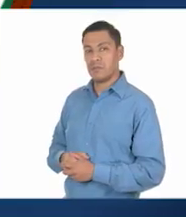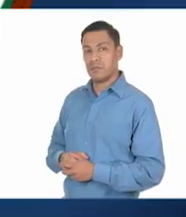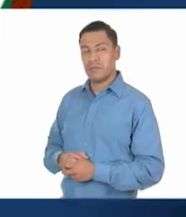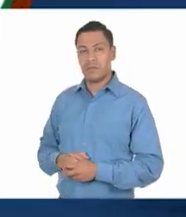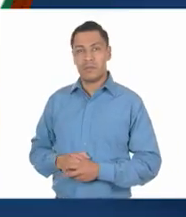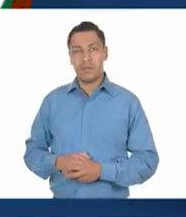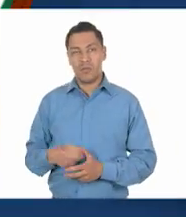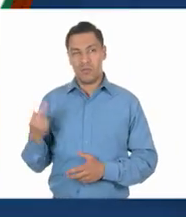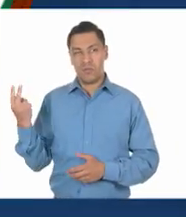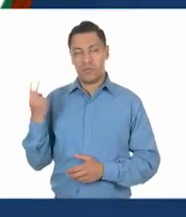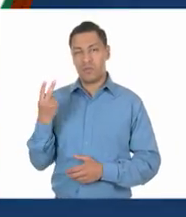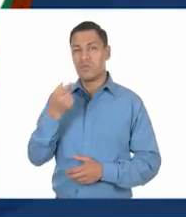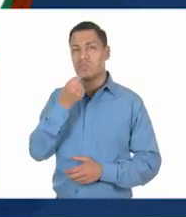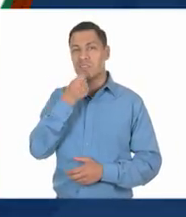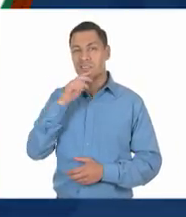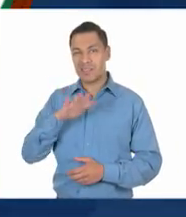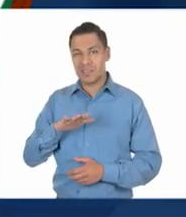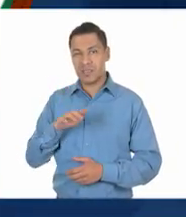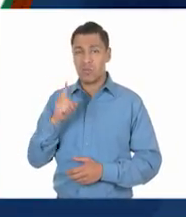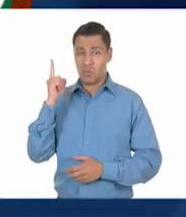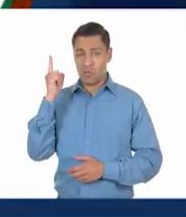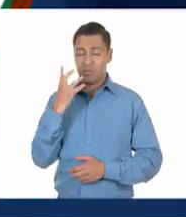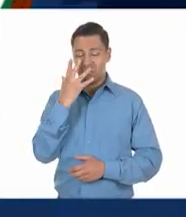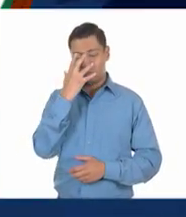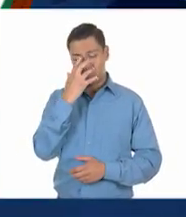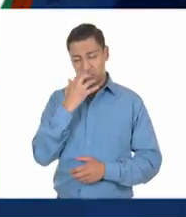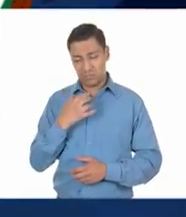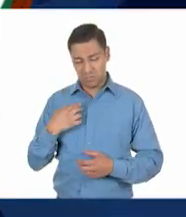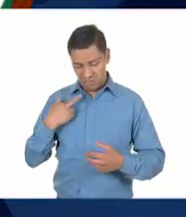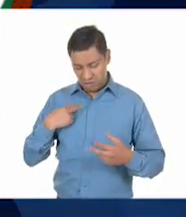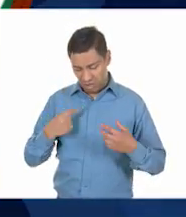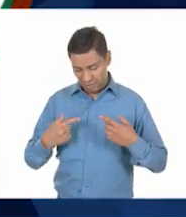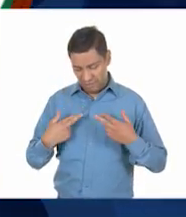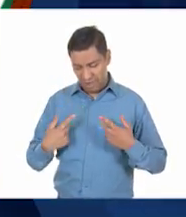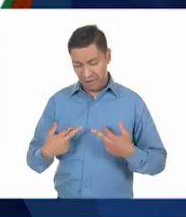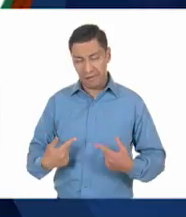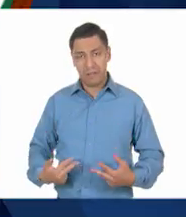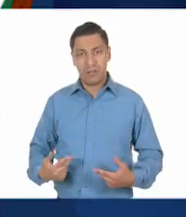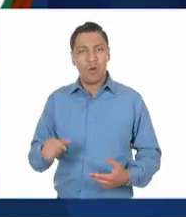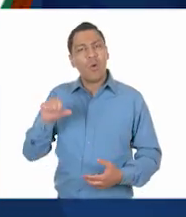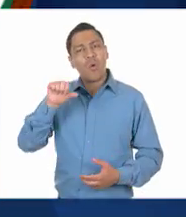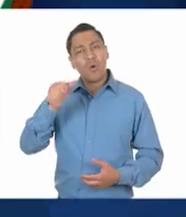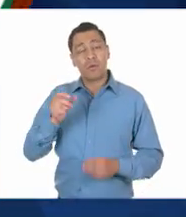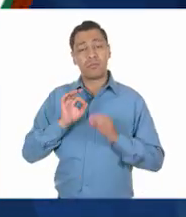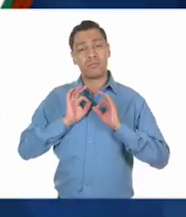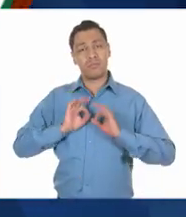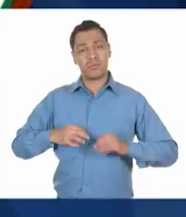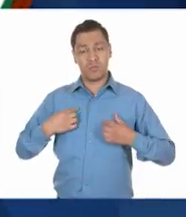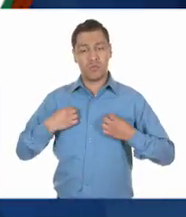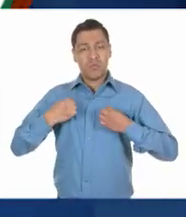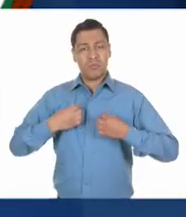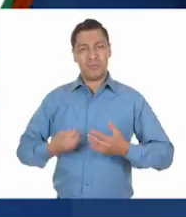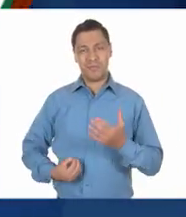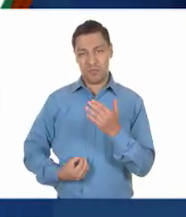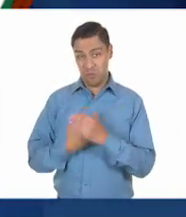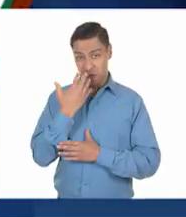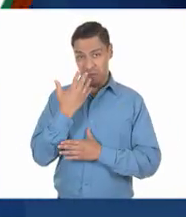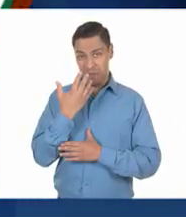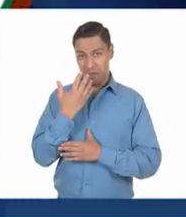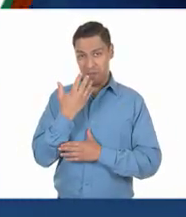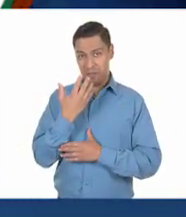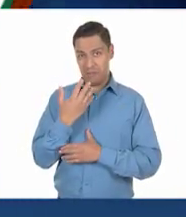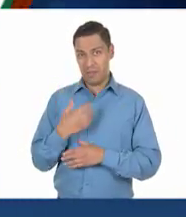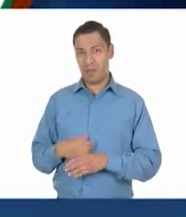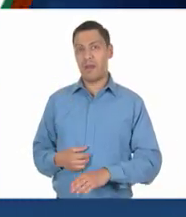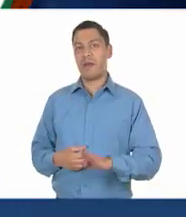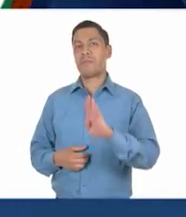pues son dos niñas. Una se ve triste y con la ropa rota. Y la otra se ve tranquila y con ropa nueva. Pienso que es